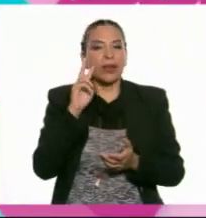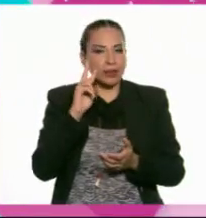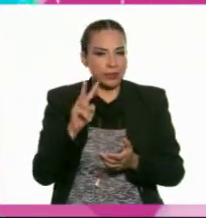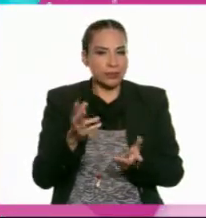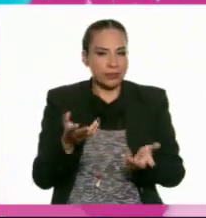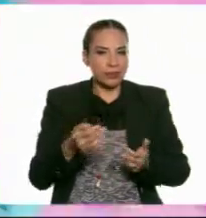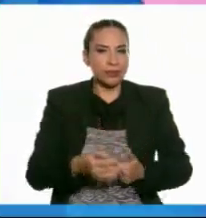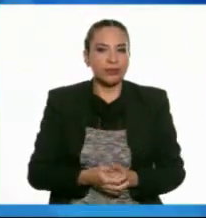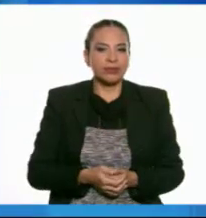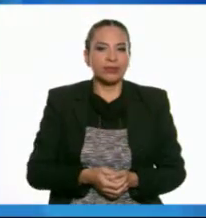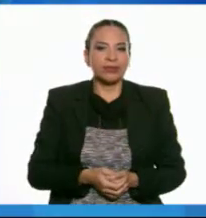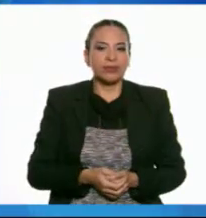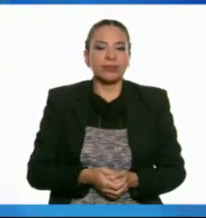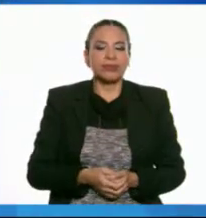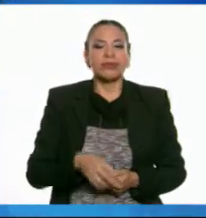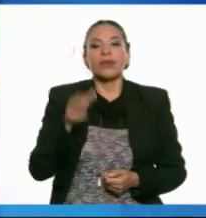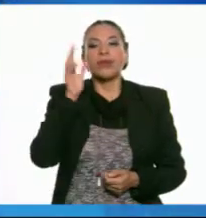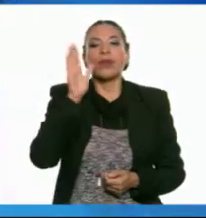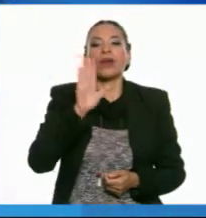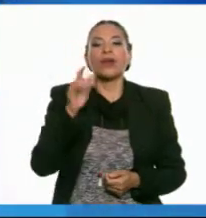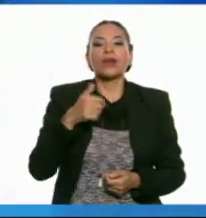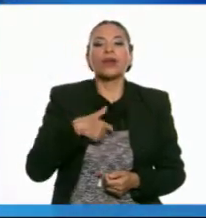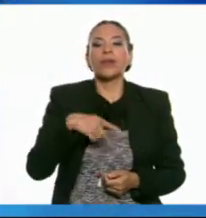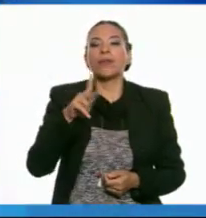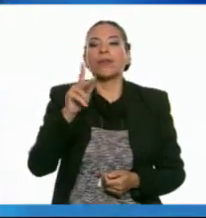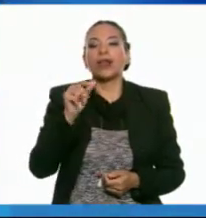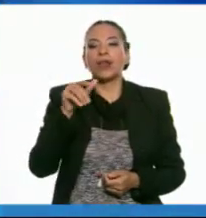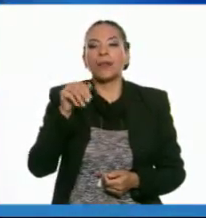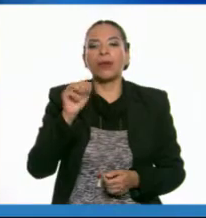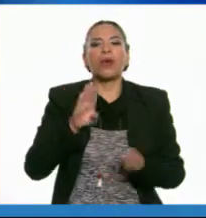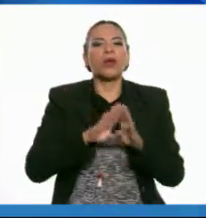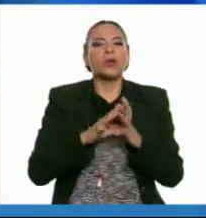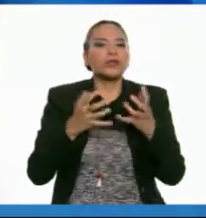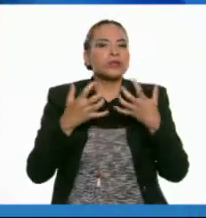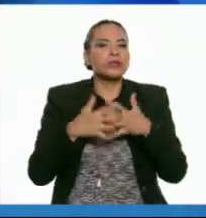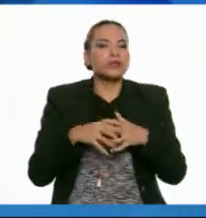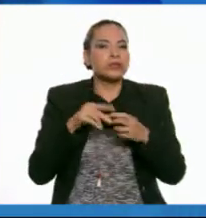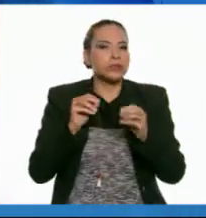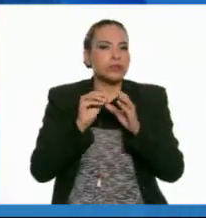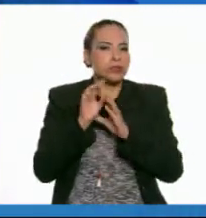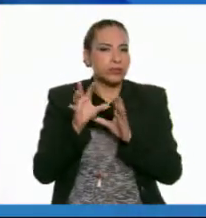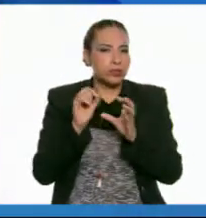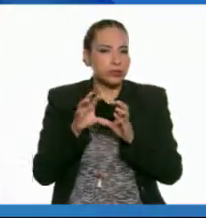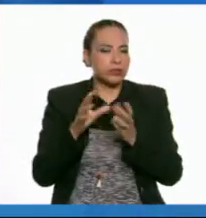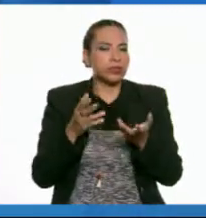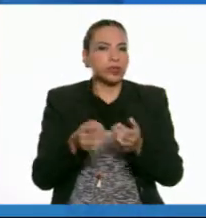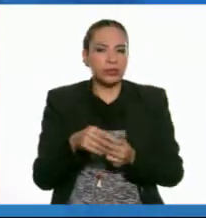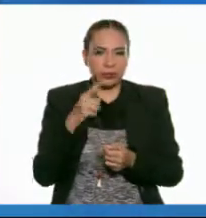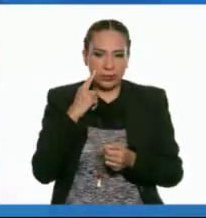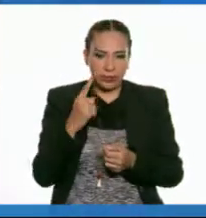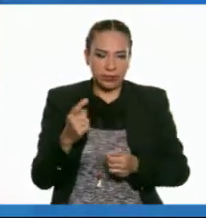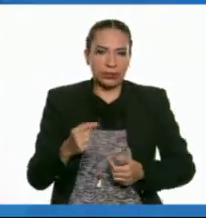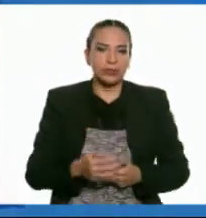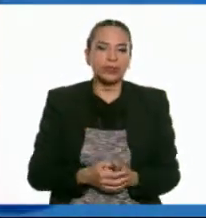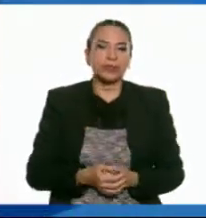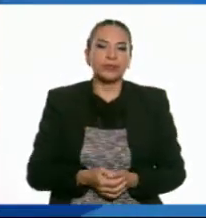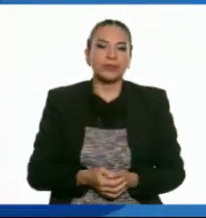ayuda? Hola, soy Paloma. ¿Sabes cómo funciona una bocina? Vamos a ver.